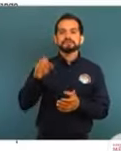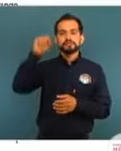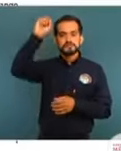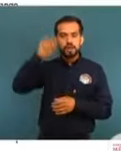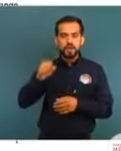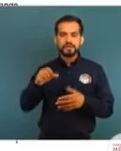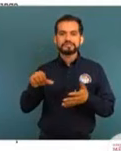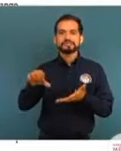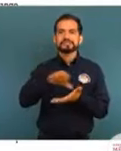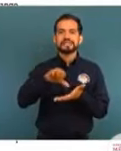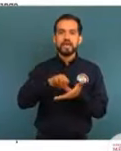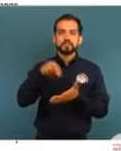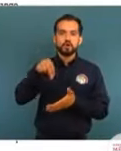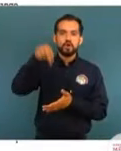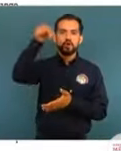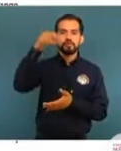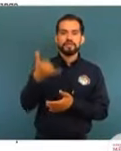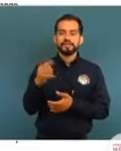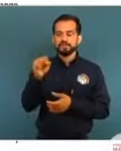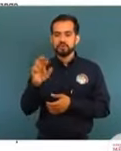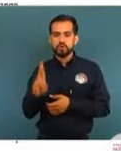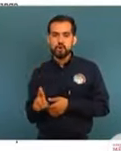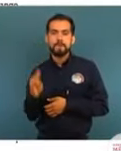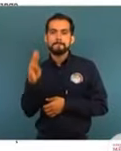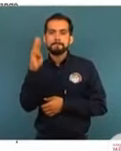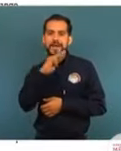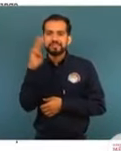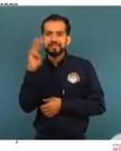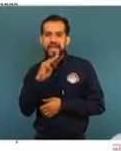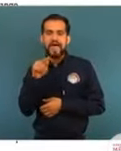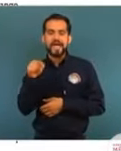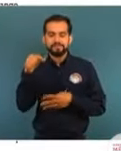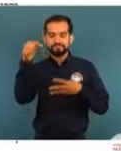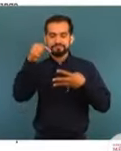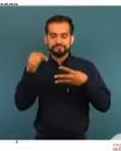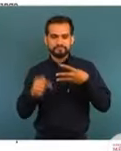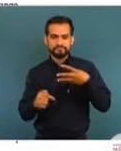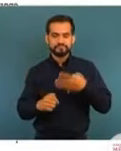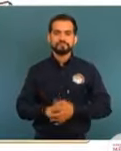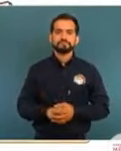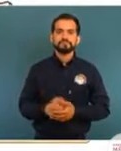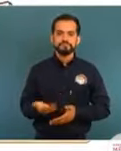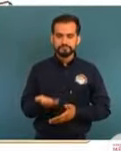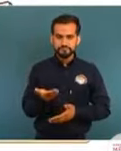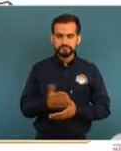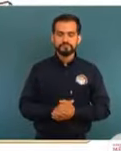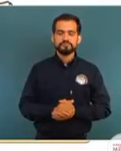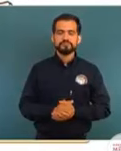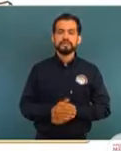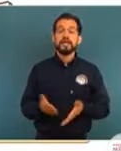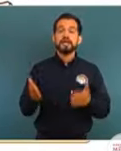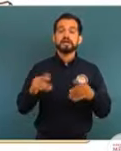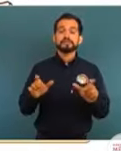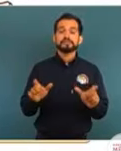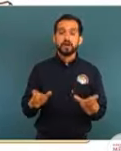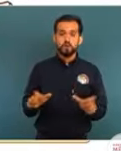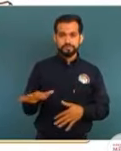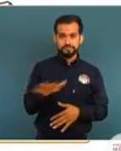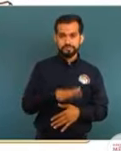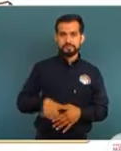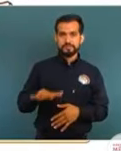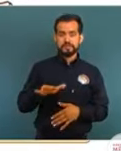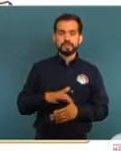el noroeste, y en la parte sur, hacia Mazatlán. Adelante, por favor. En el ámbito de la seguridad